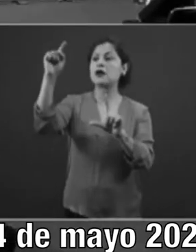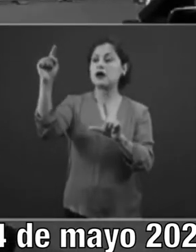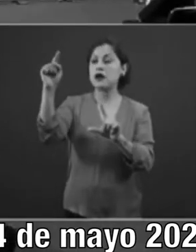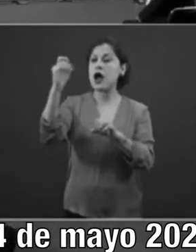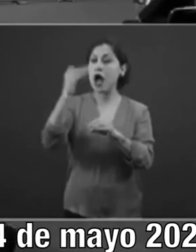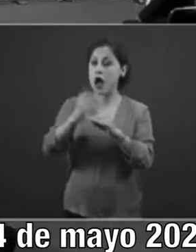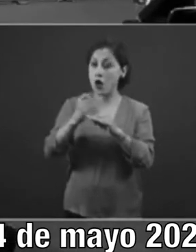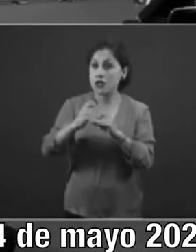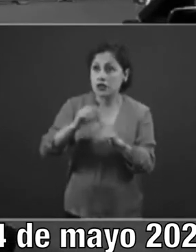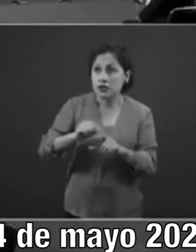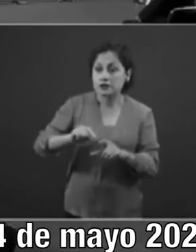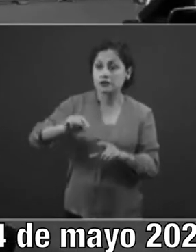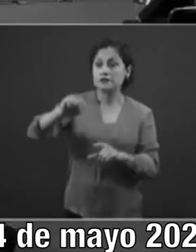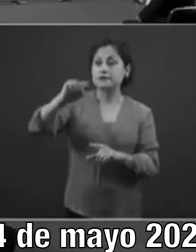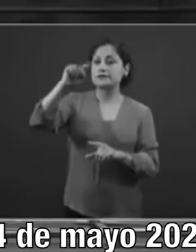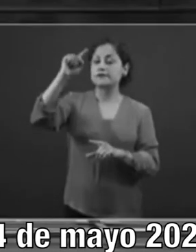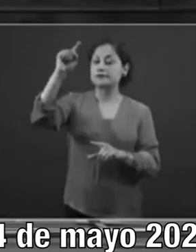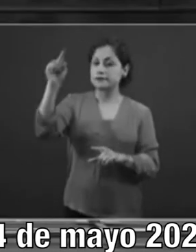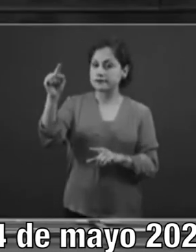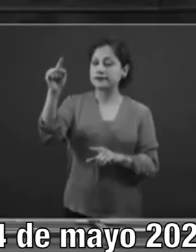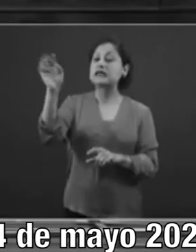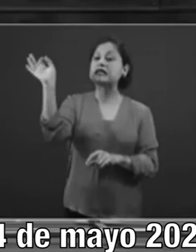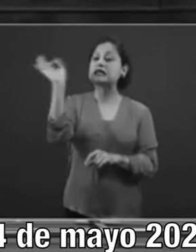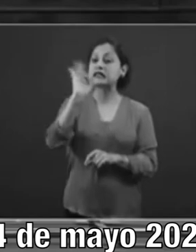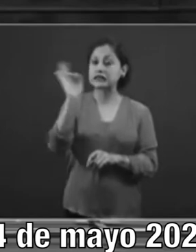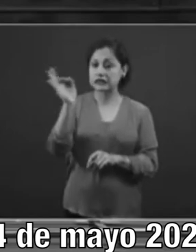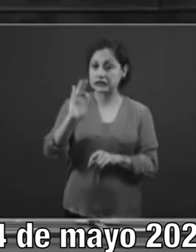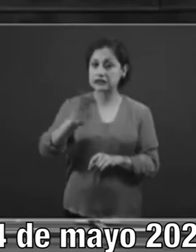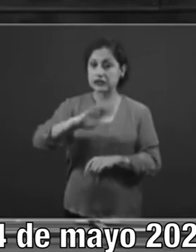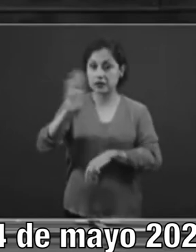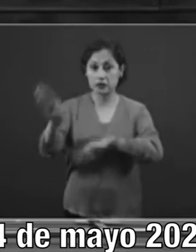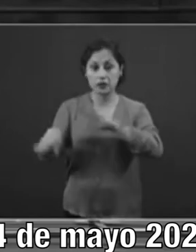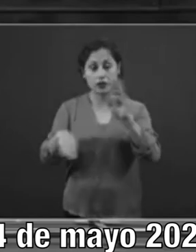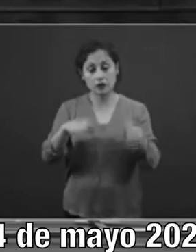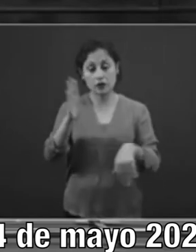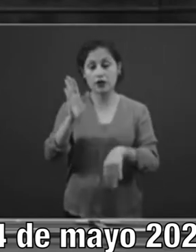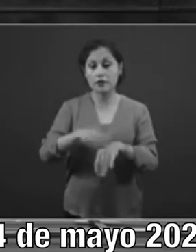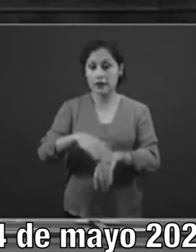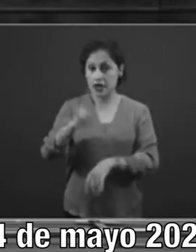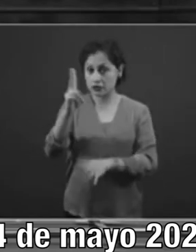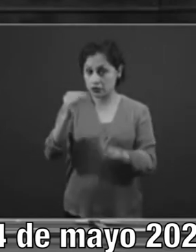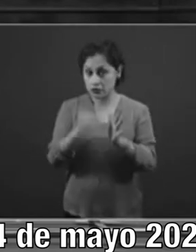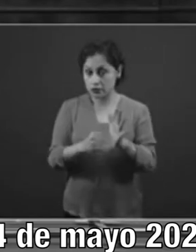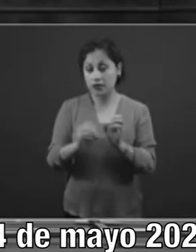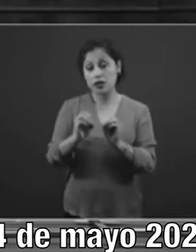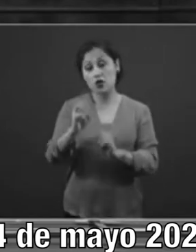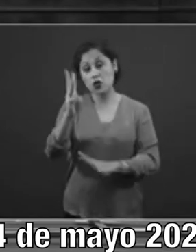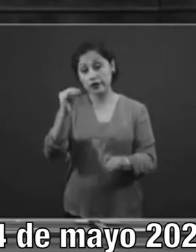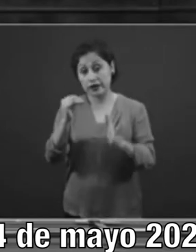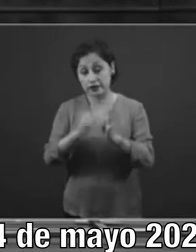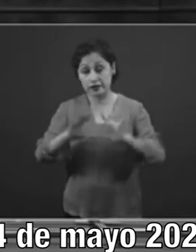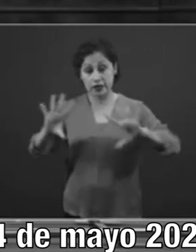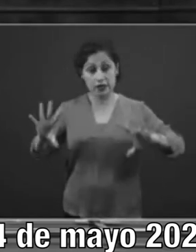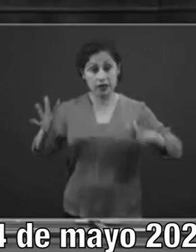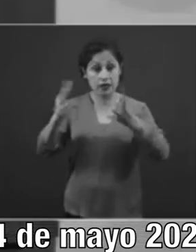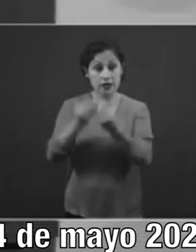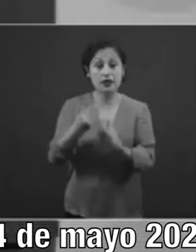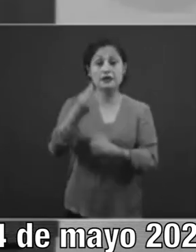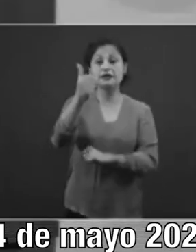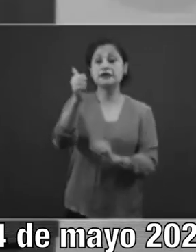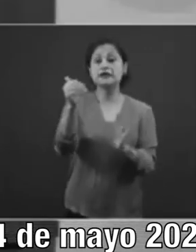podemos tener las otras más o menos dos mil o tres mil y con ello ya tendríamos casi seis mil